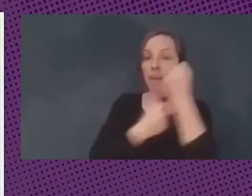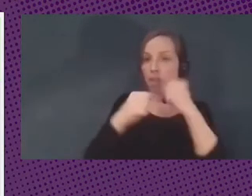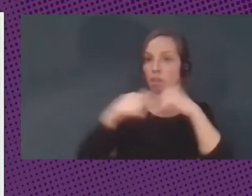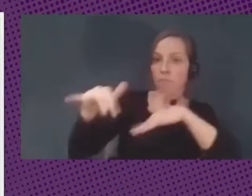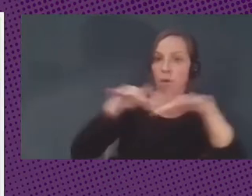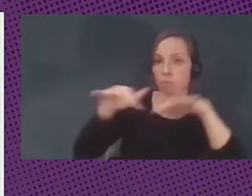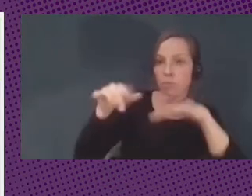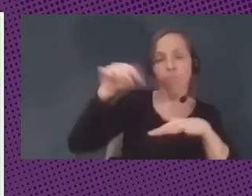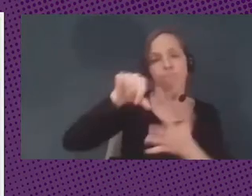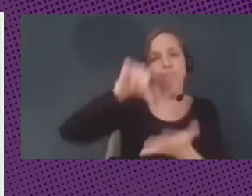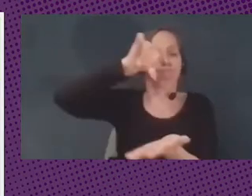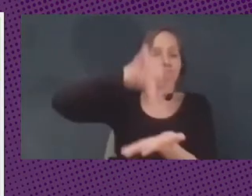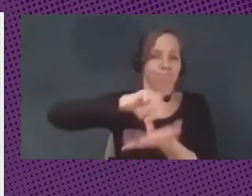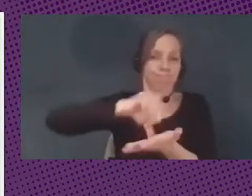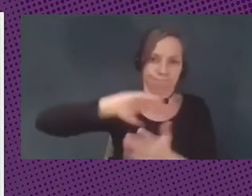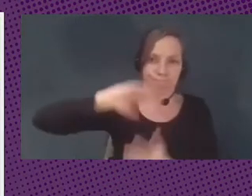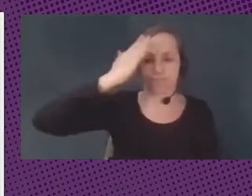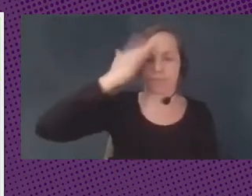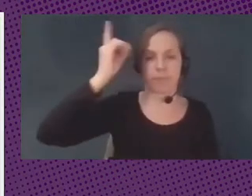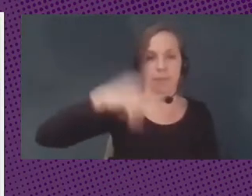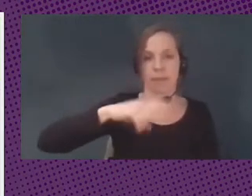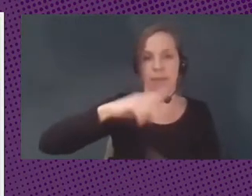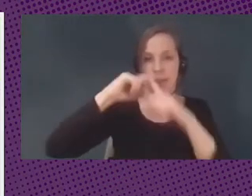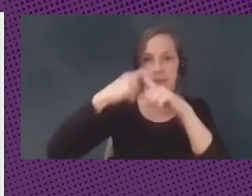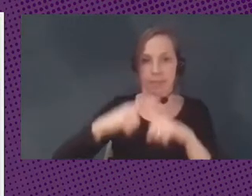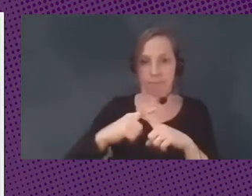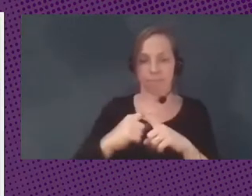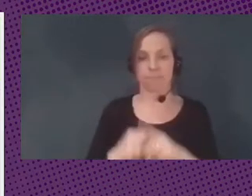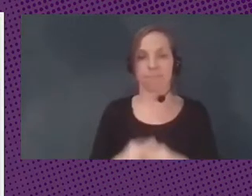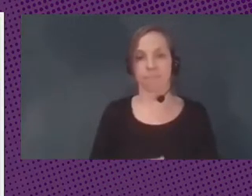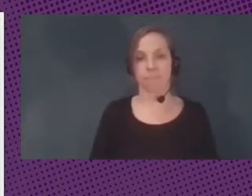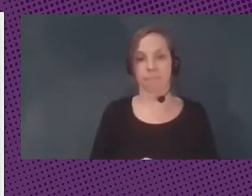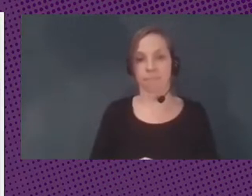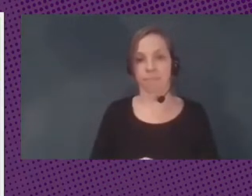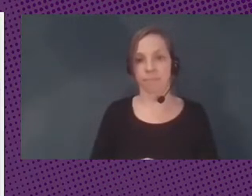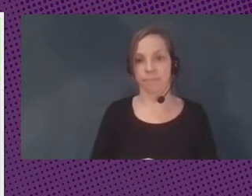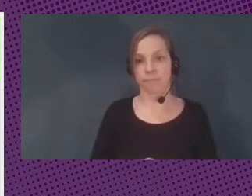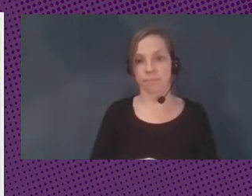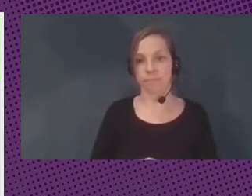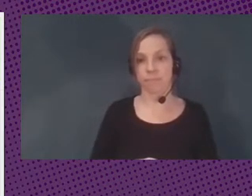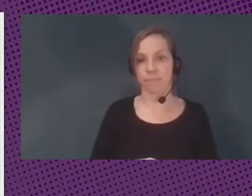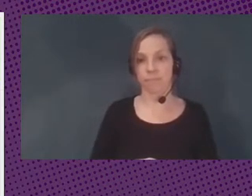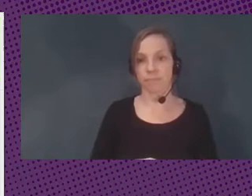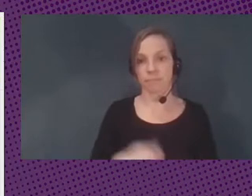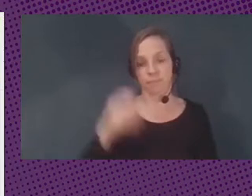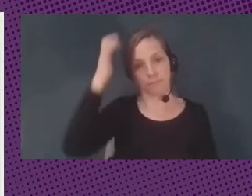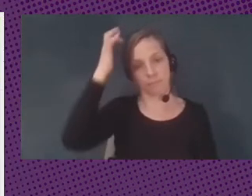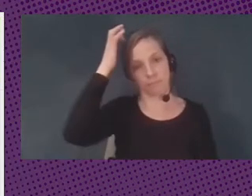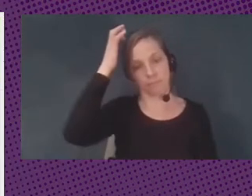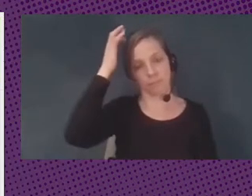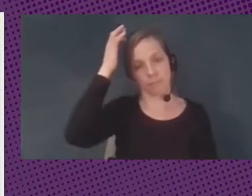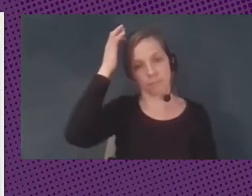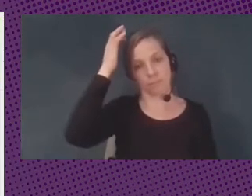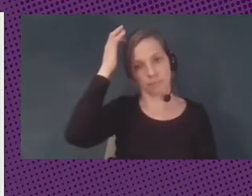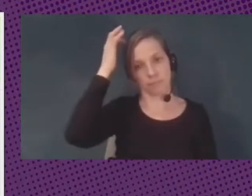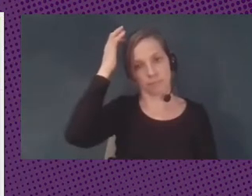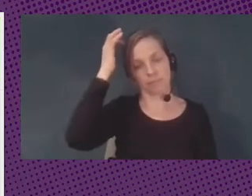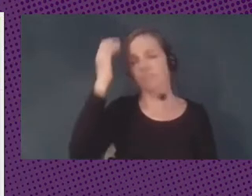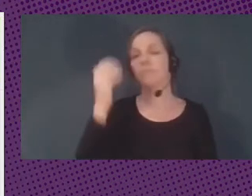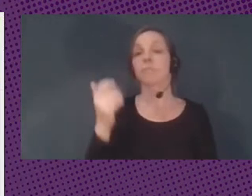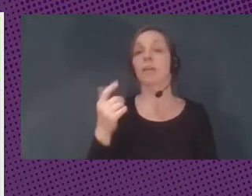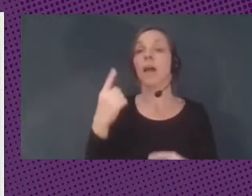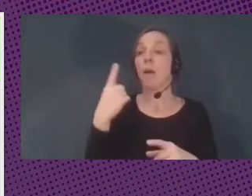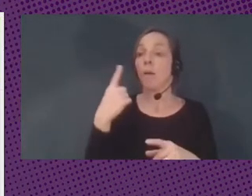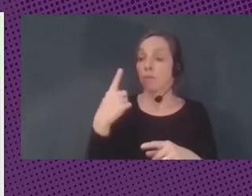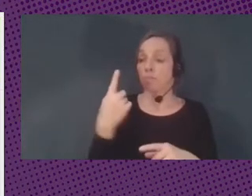esa es otra dimensión de la geopolítica del dinero. El que concentra la información de las transacciones